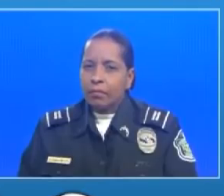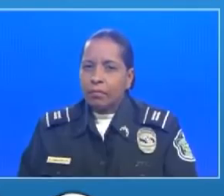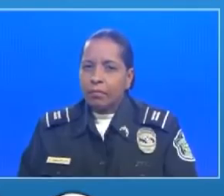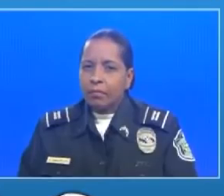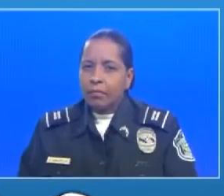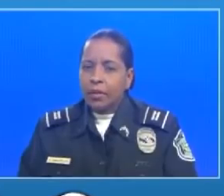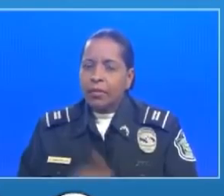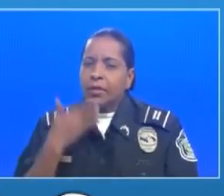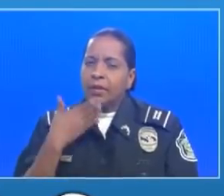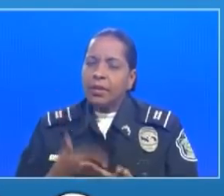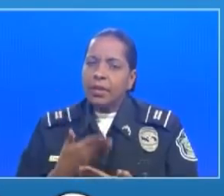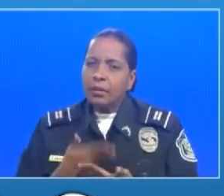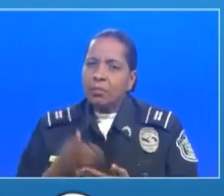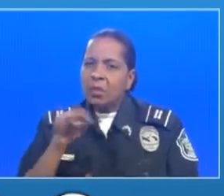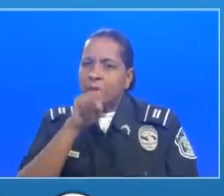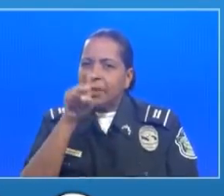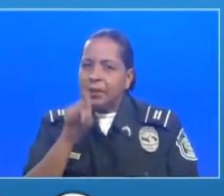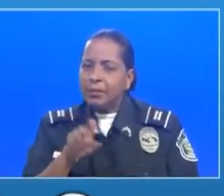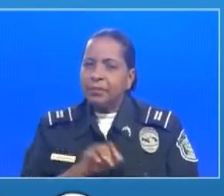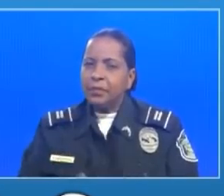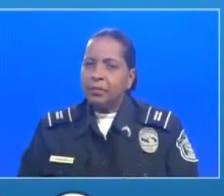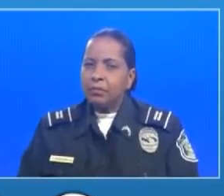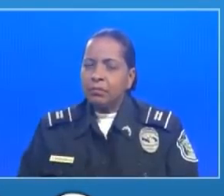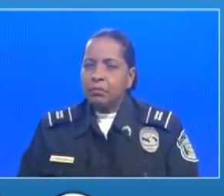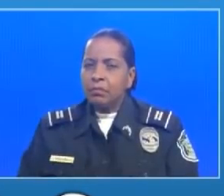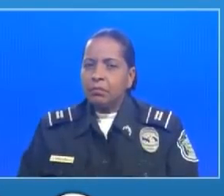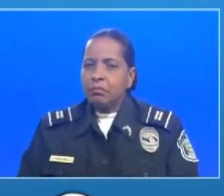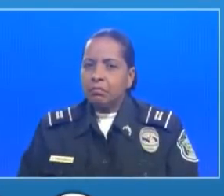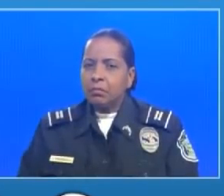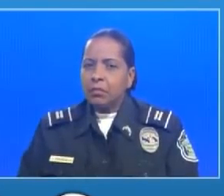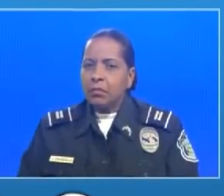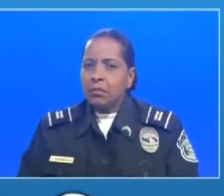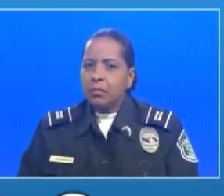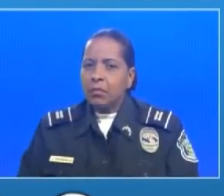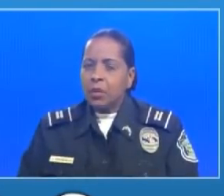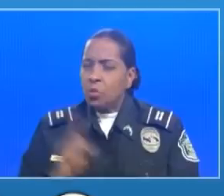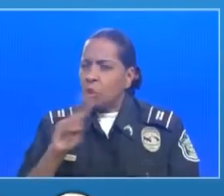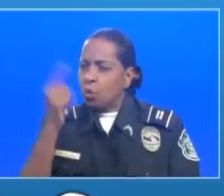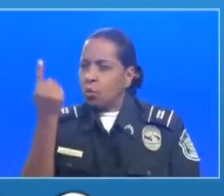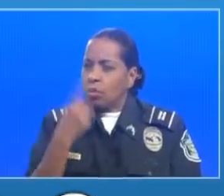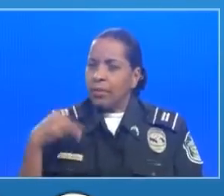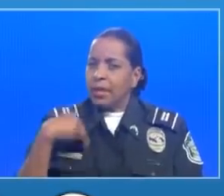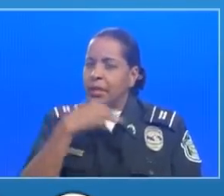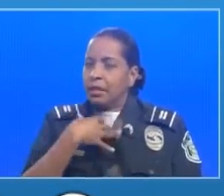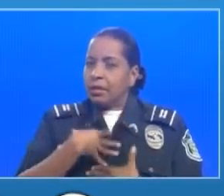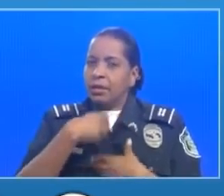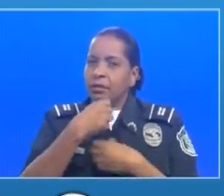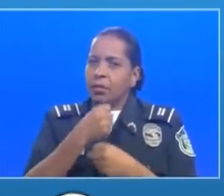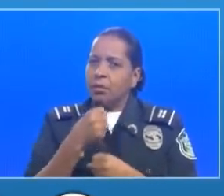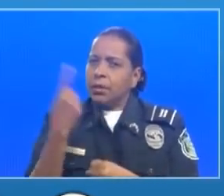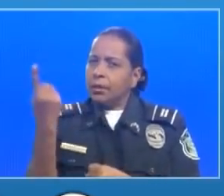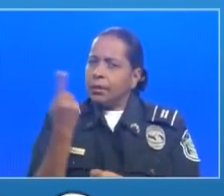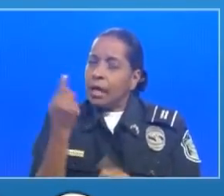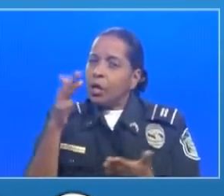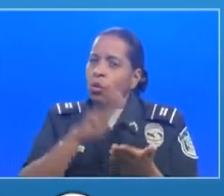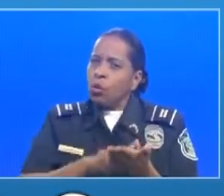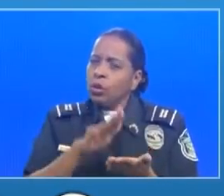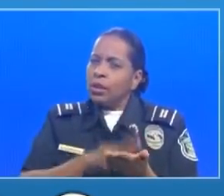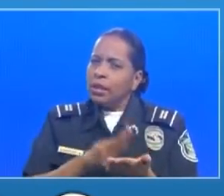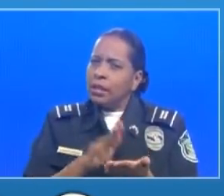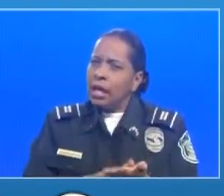muchas gracias por esa pregunta en efecto no solamente el ministerio de salud está contratando